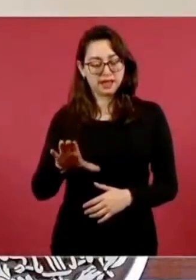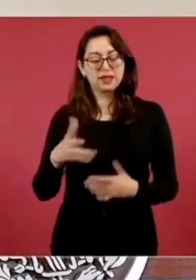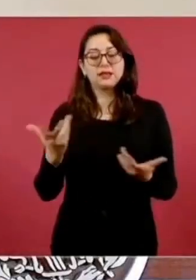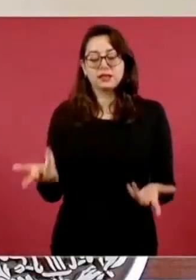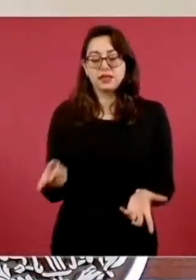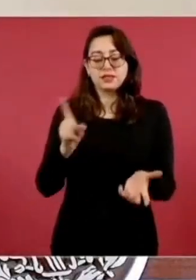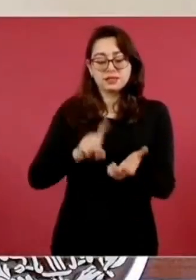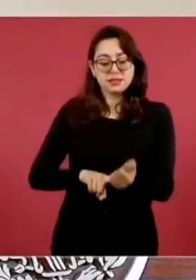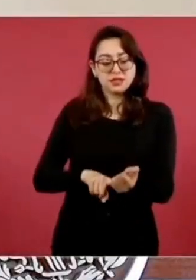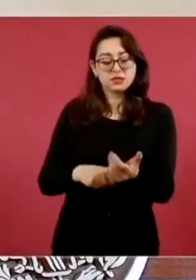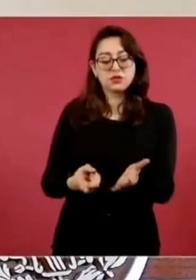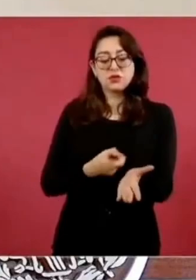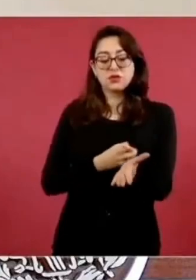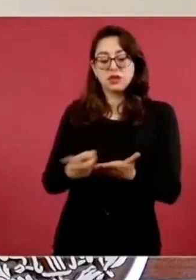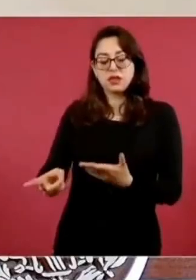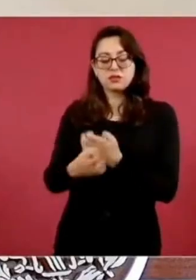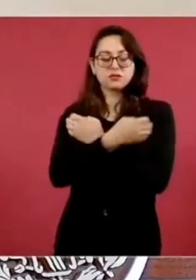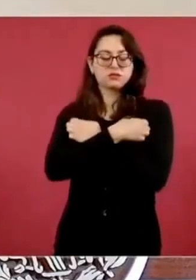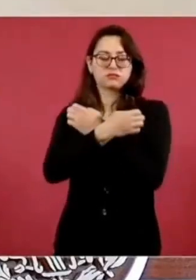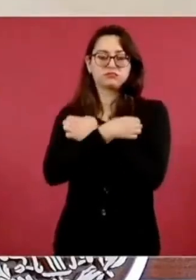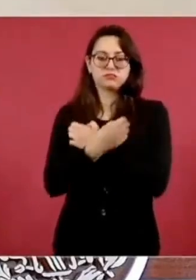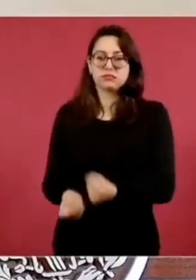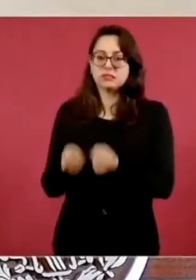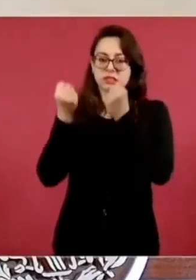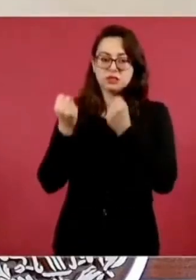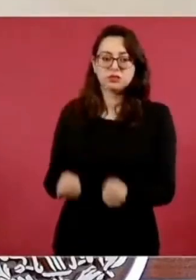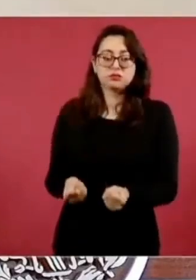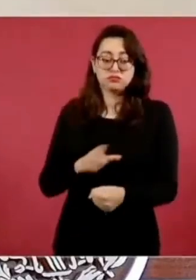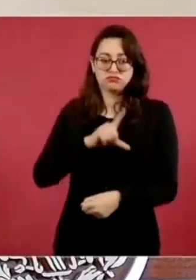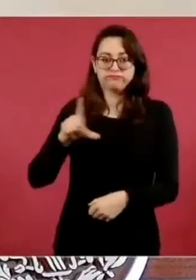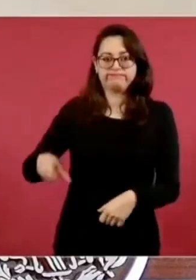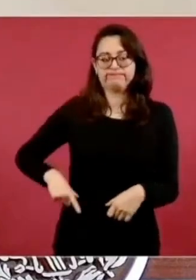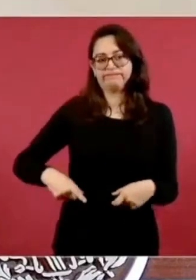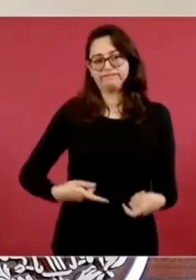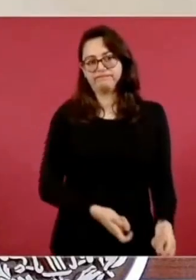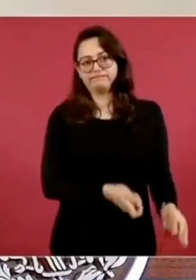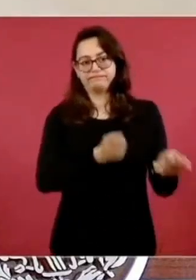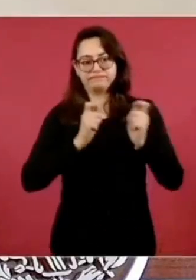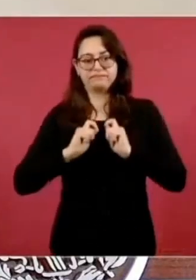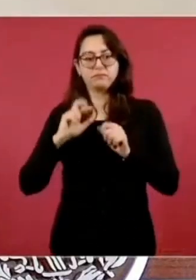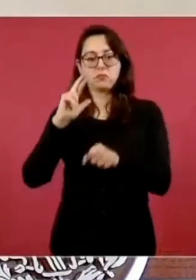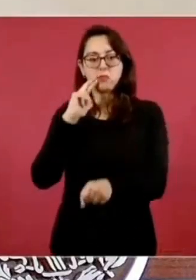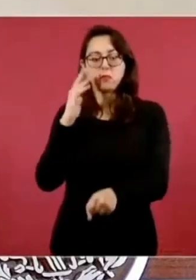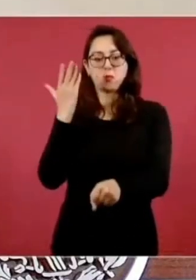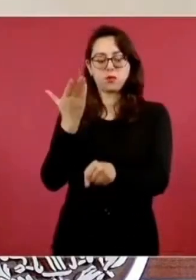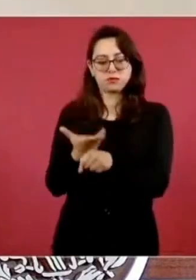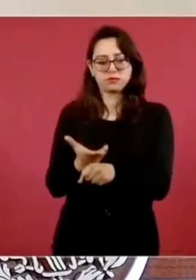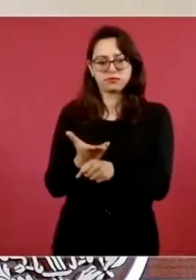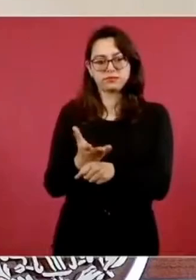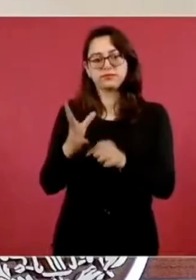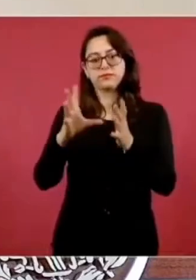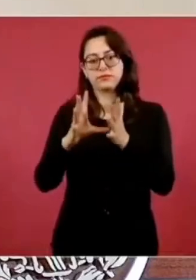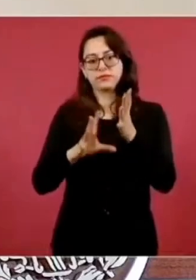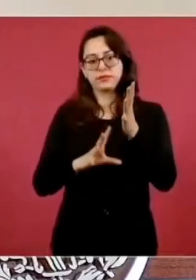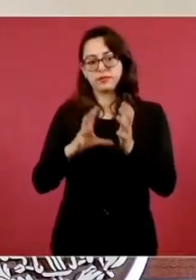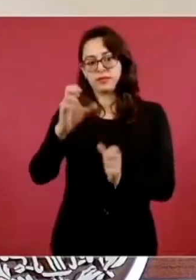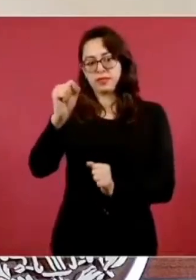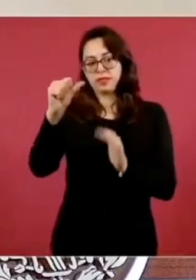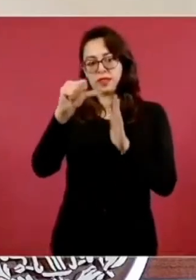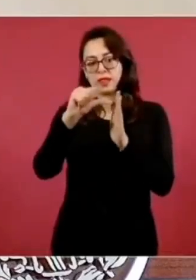del derecho a la educación otorgado por el Estado mexicano estipulado en el artículo 9º,